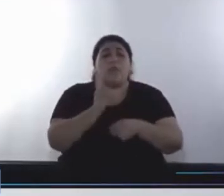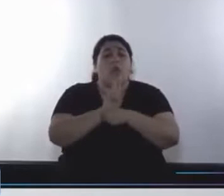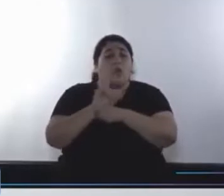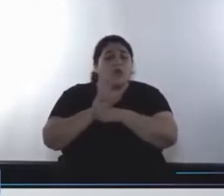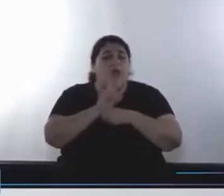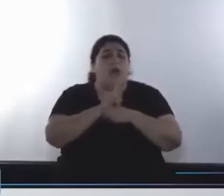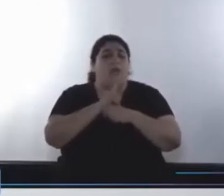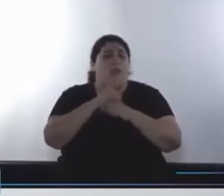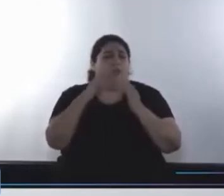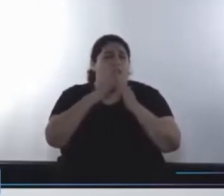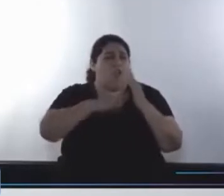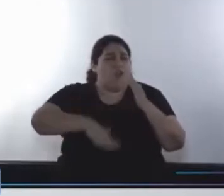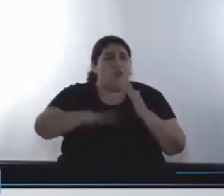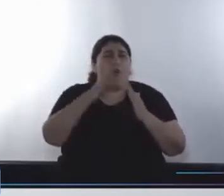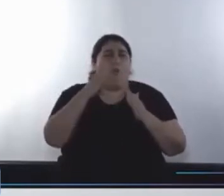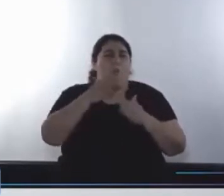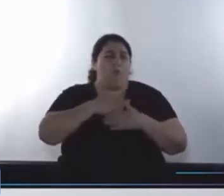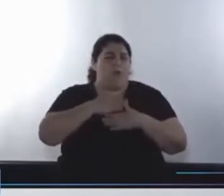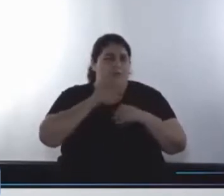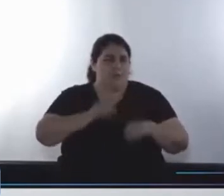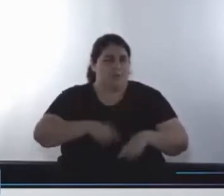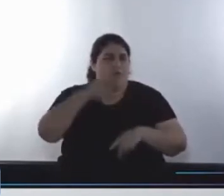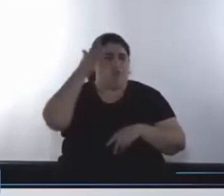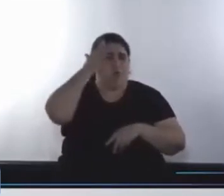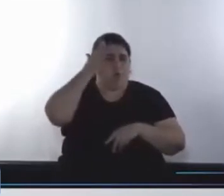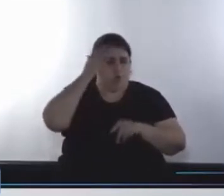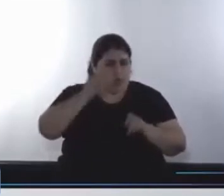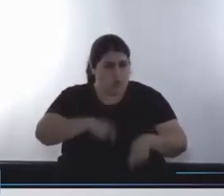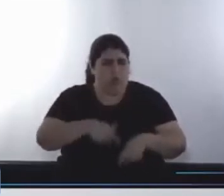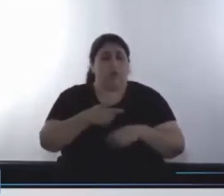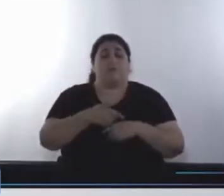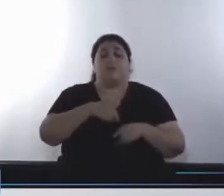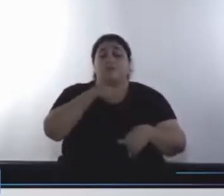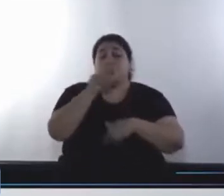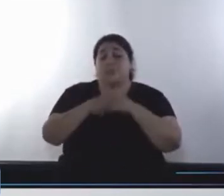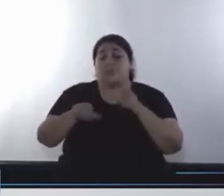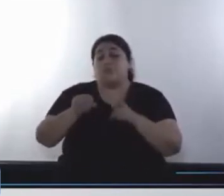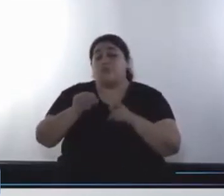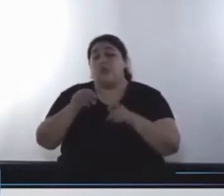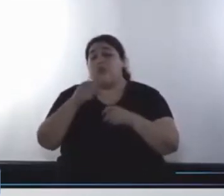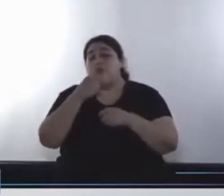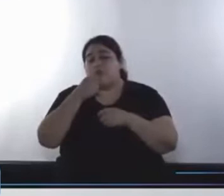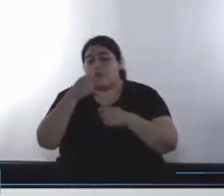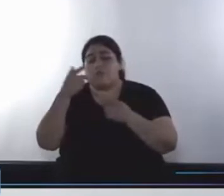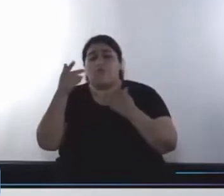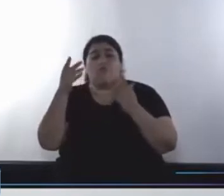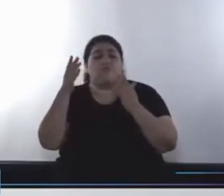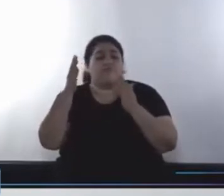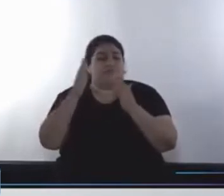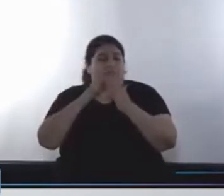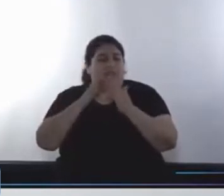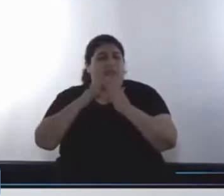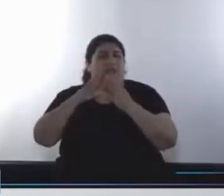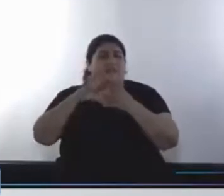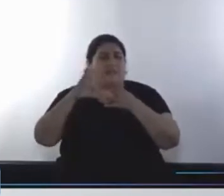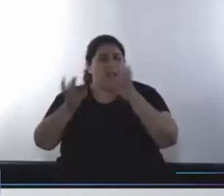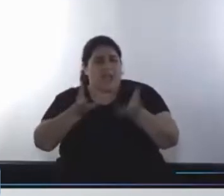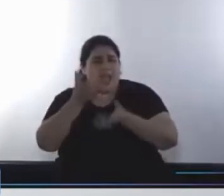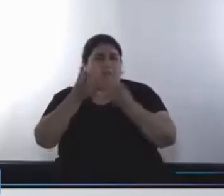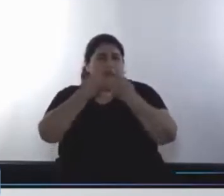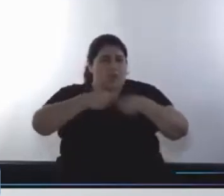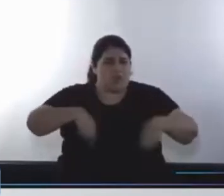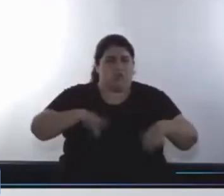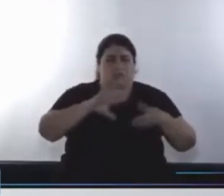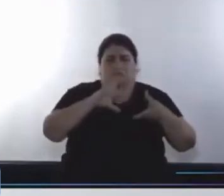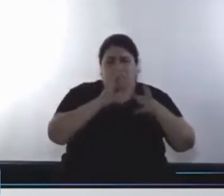natural y cultural, la reducción de muertes y pérdidas económicas por desastre, la reducción